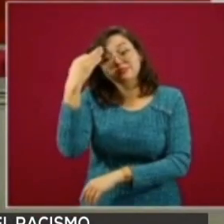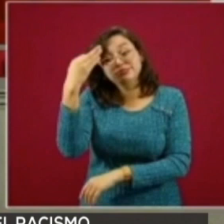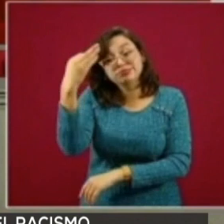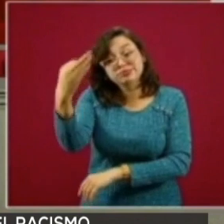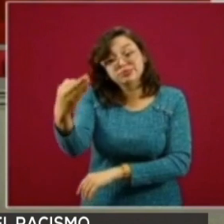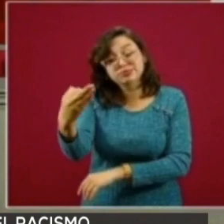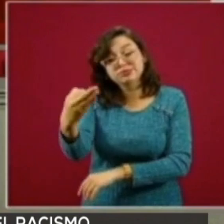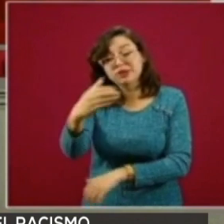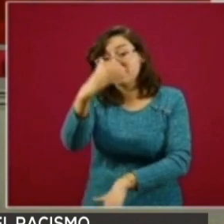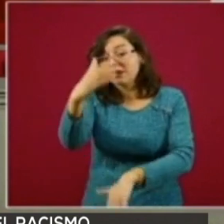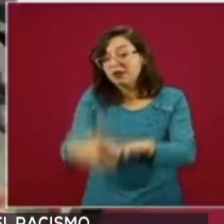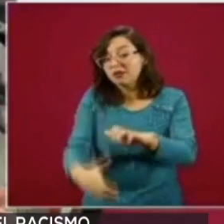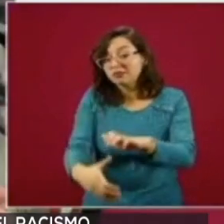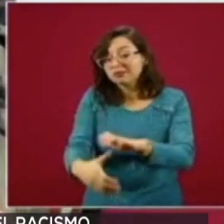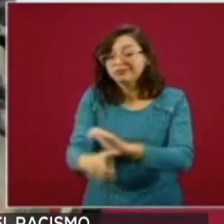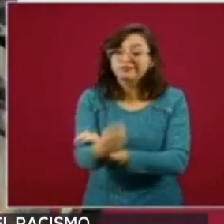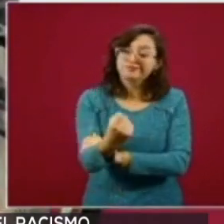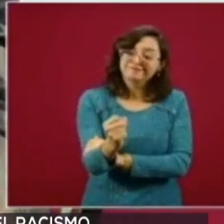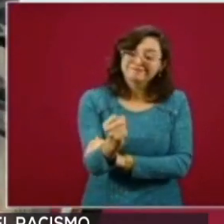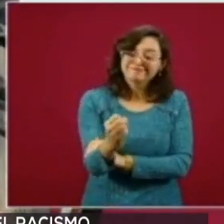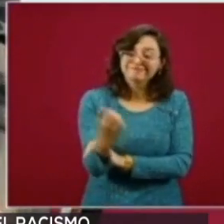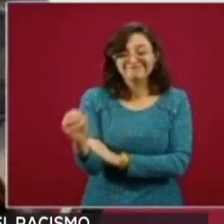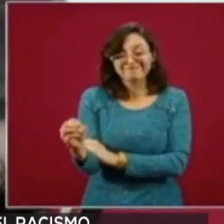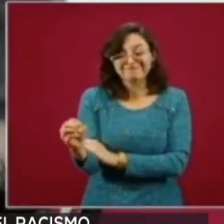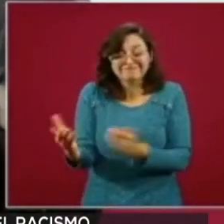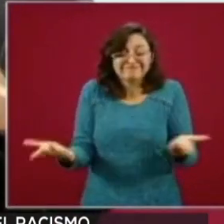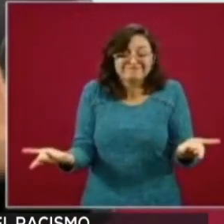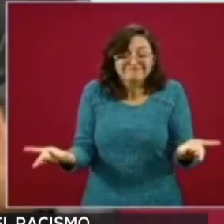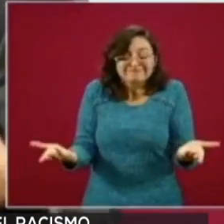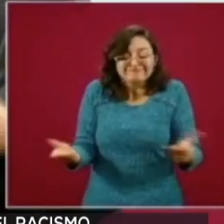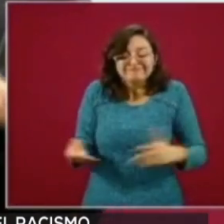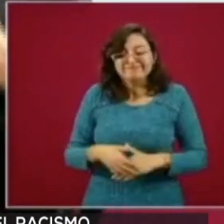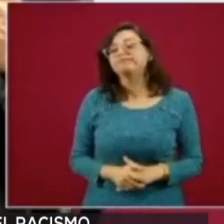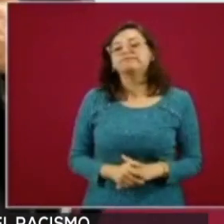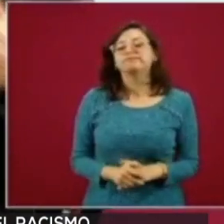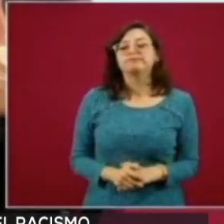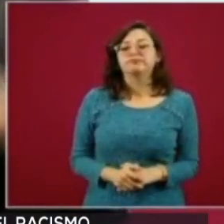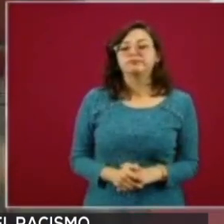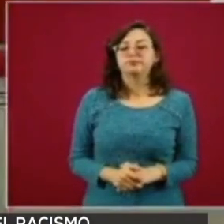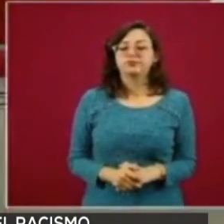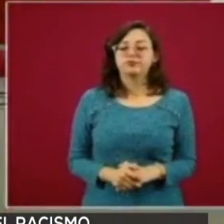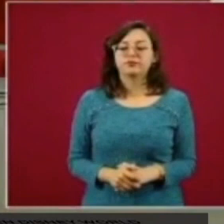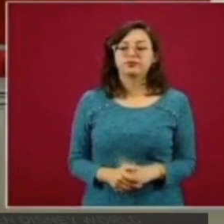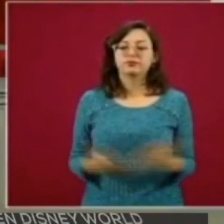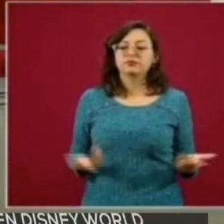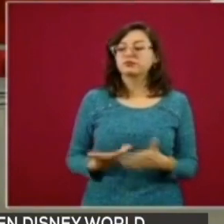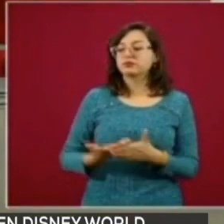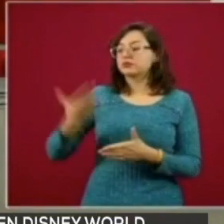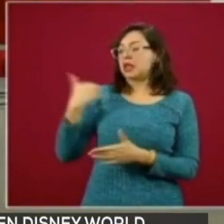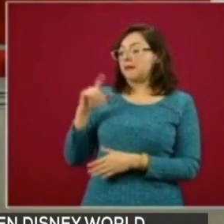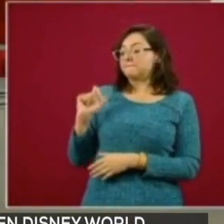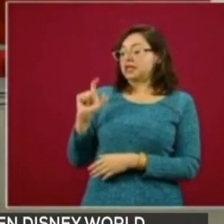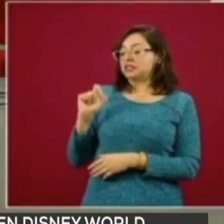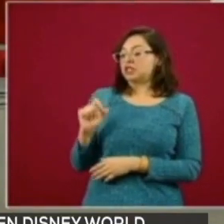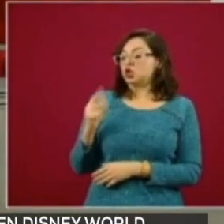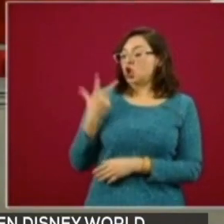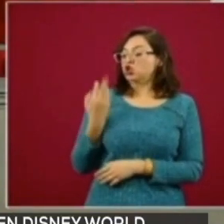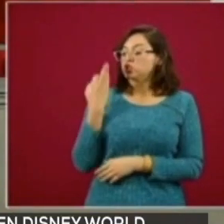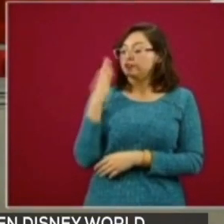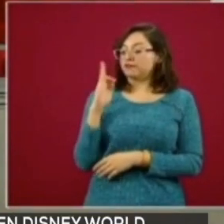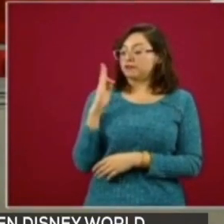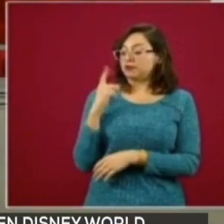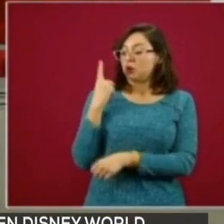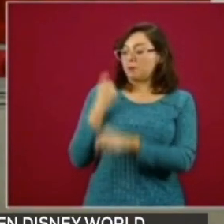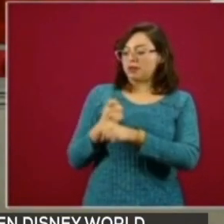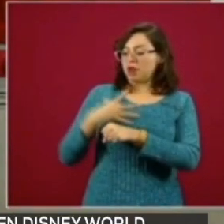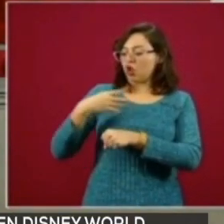octubre. Pues esto es lo que nos está ocurriendo. Si tomáramos el periodo completo desde el 28 de febrero, fecha